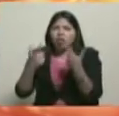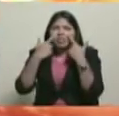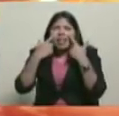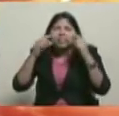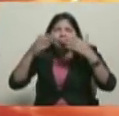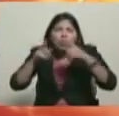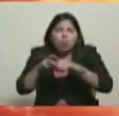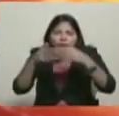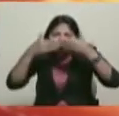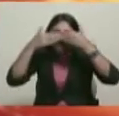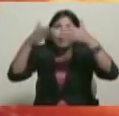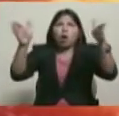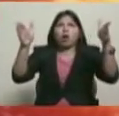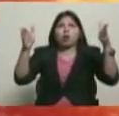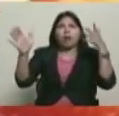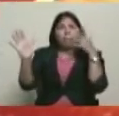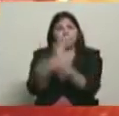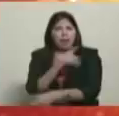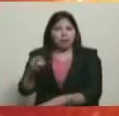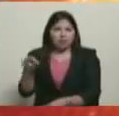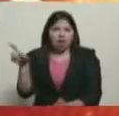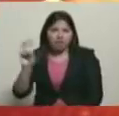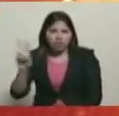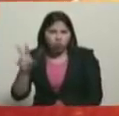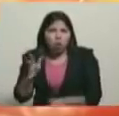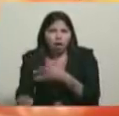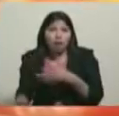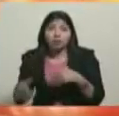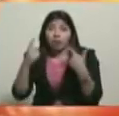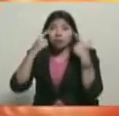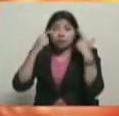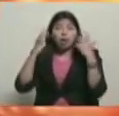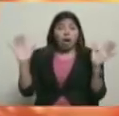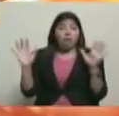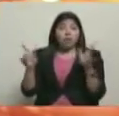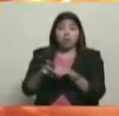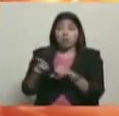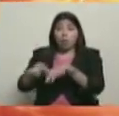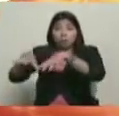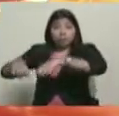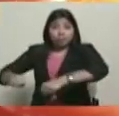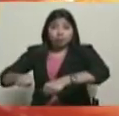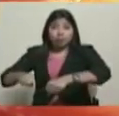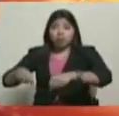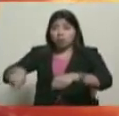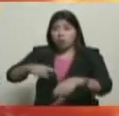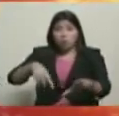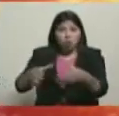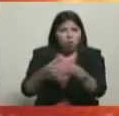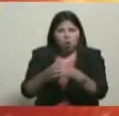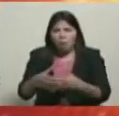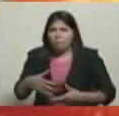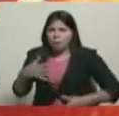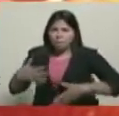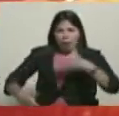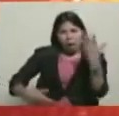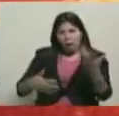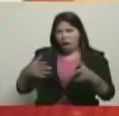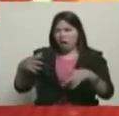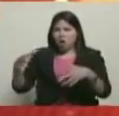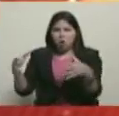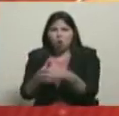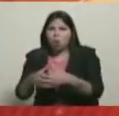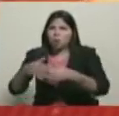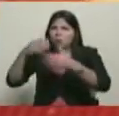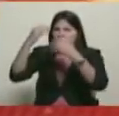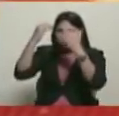claridad lo que está ocurriendo en Venezuela. Es un saqueo que estos grupos delincuentes, fascistas, de voluntad popular,